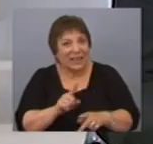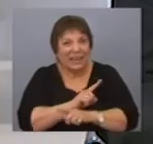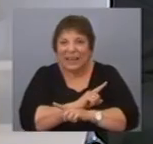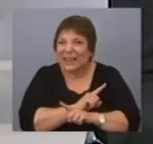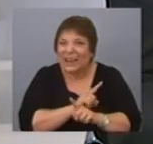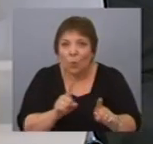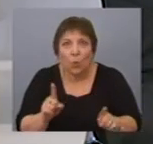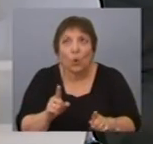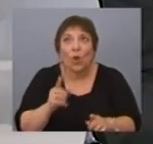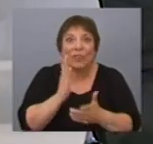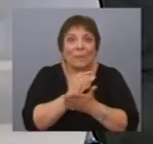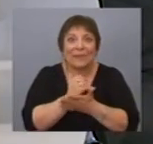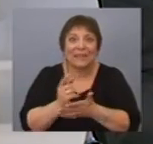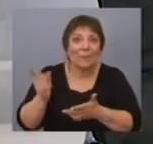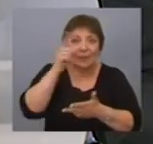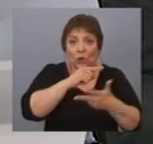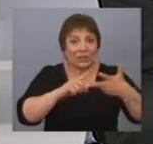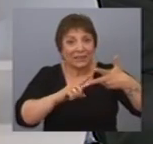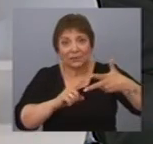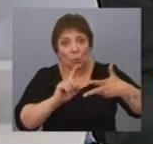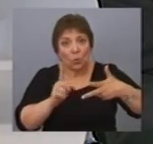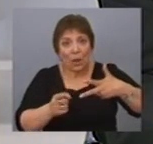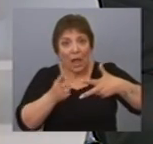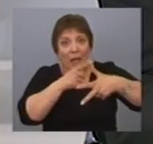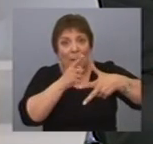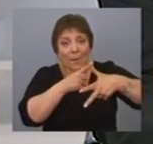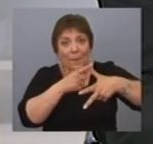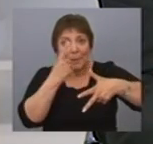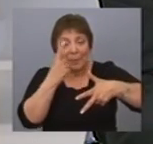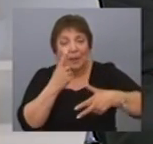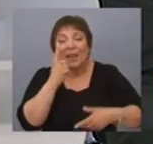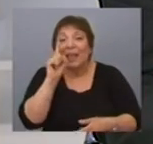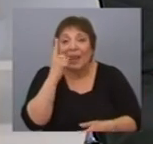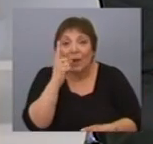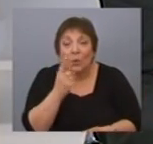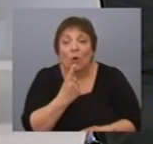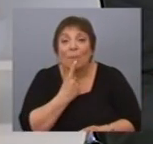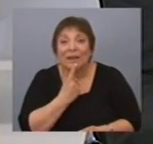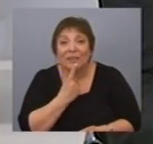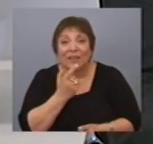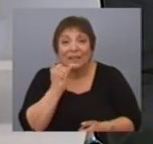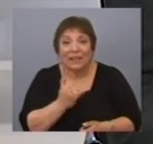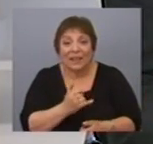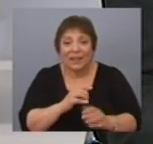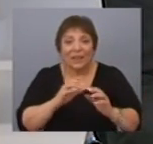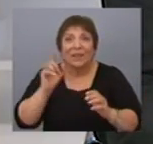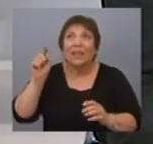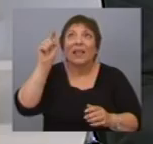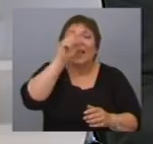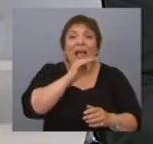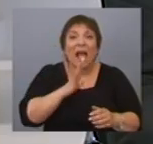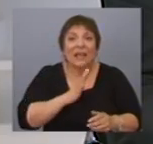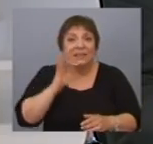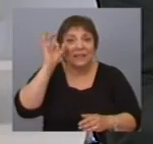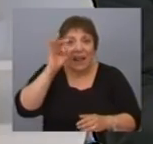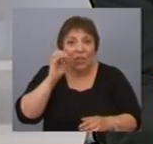de los departamentos. Y además, según entiendo, es el único partido que tiene legisladores por todos los departamentos.